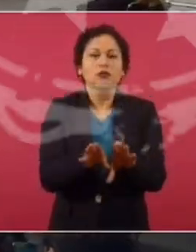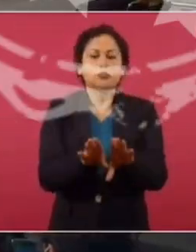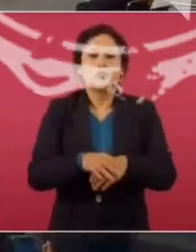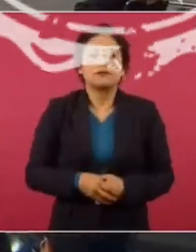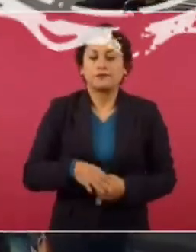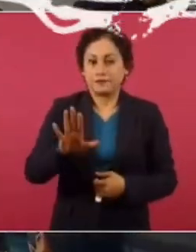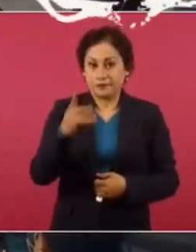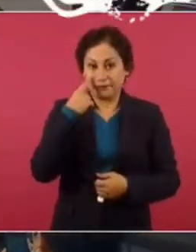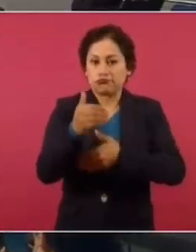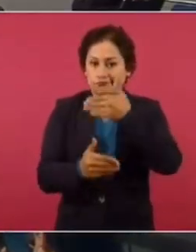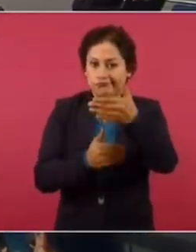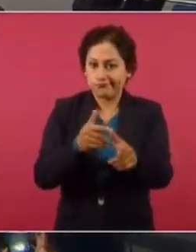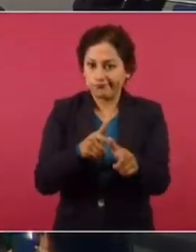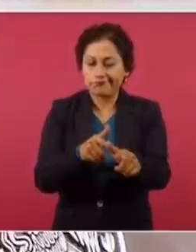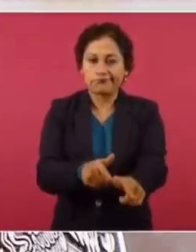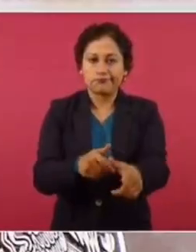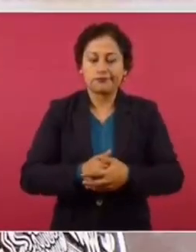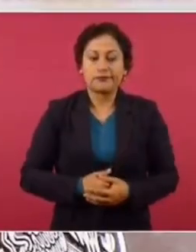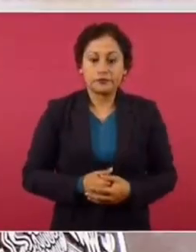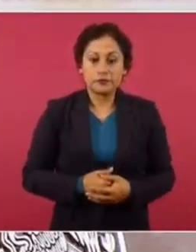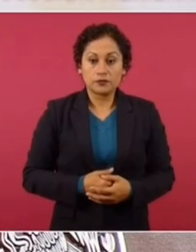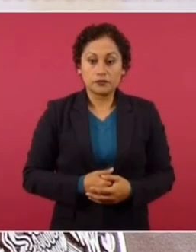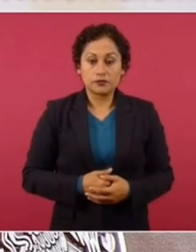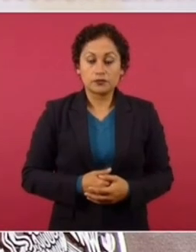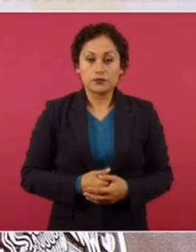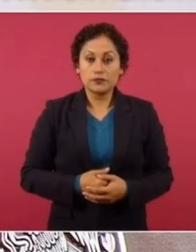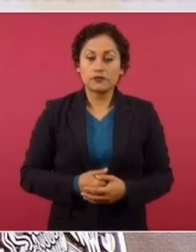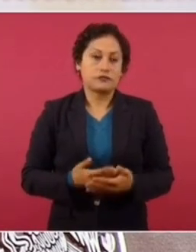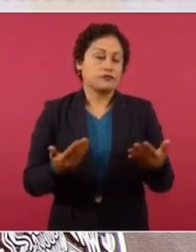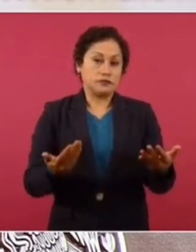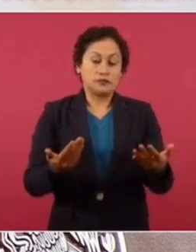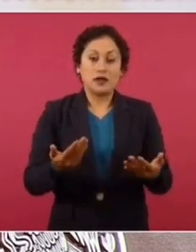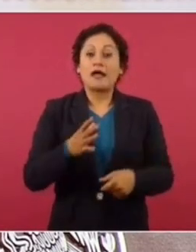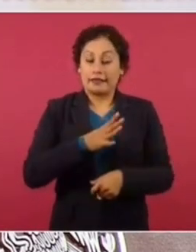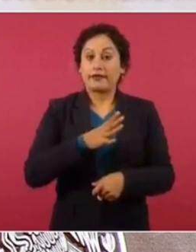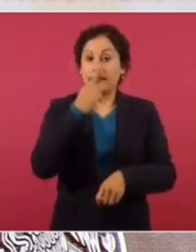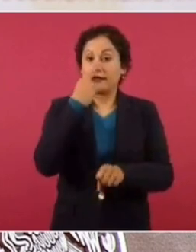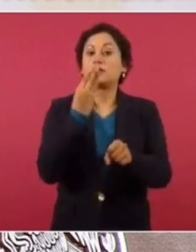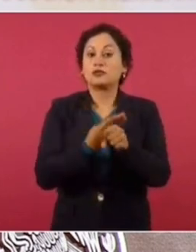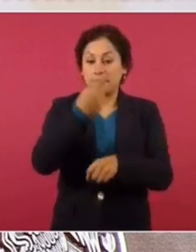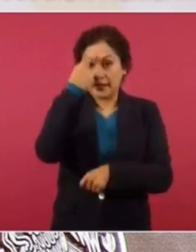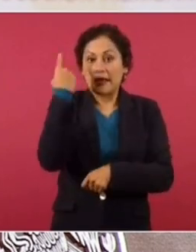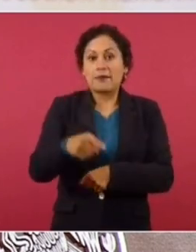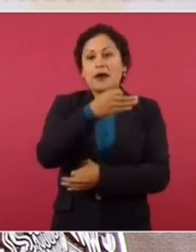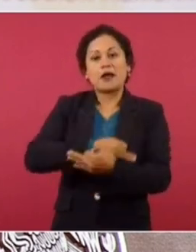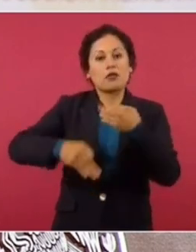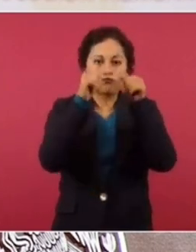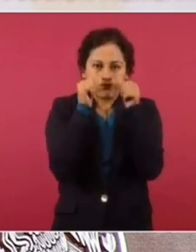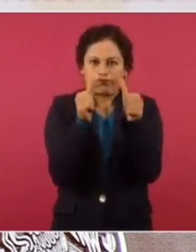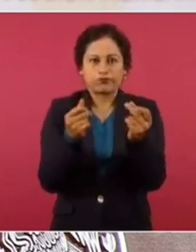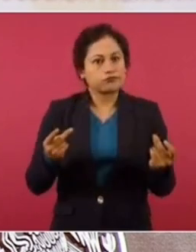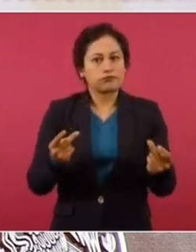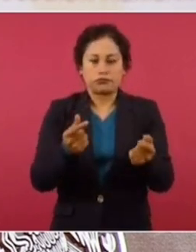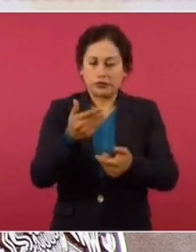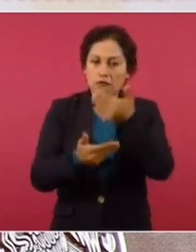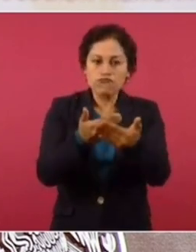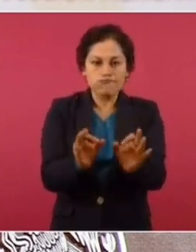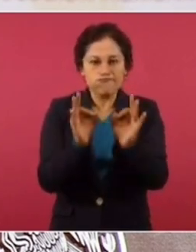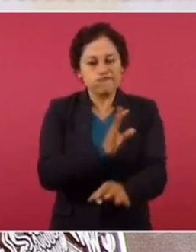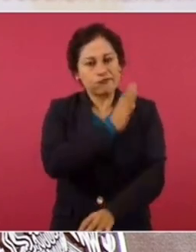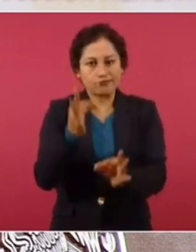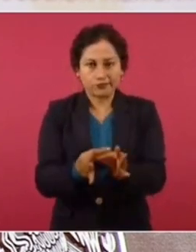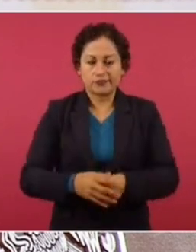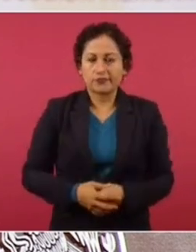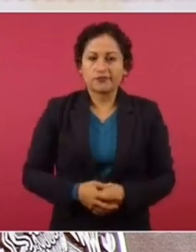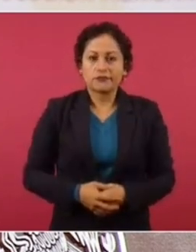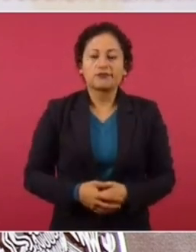Se está avanzando con mucha responsabilidad para tener lo más pronto posible en mejores condiciones el sistema de salud